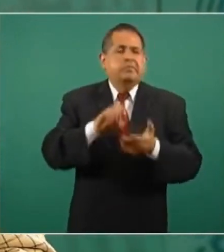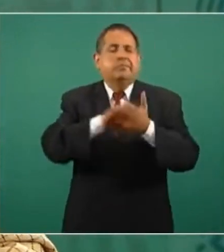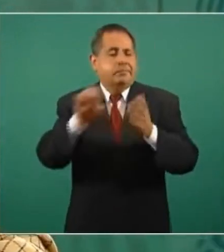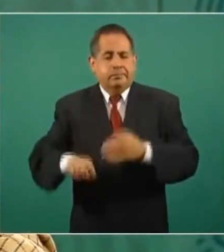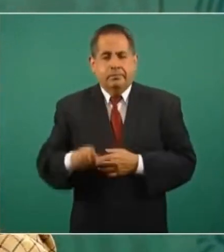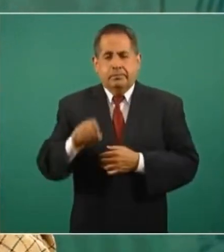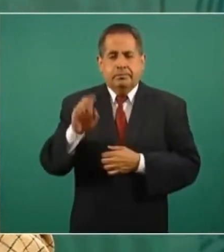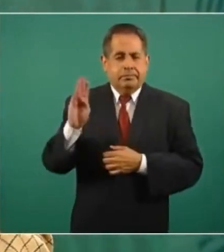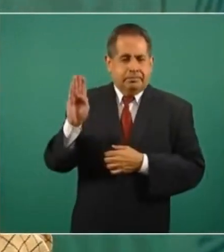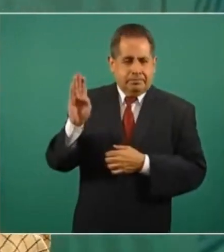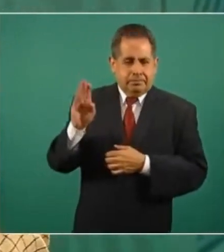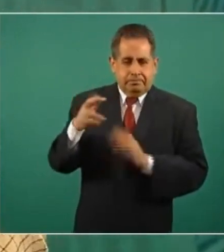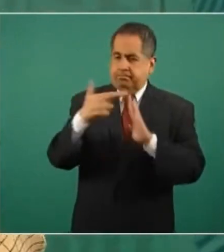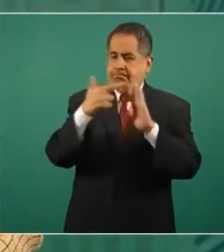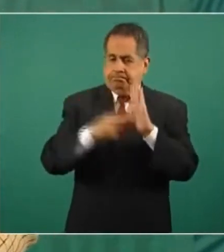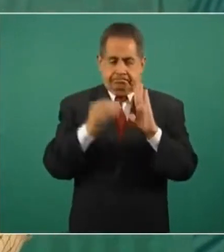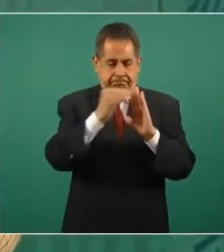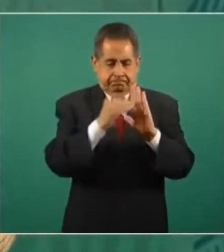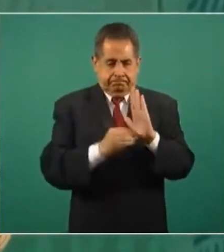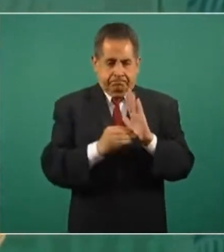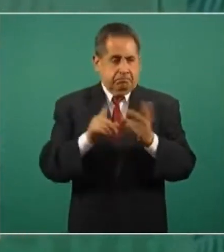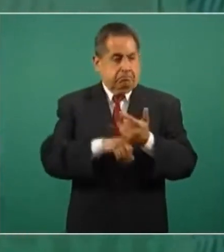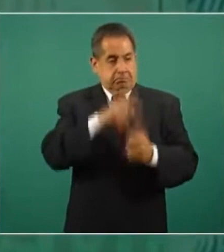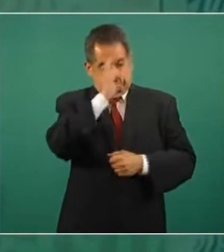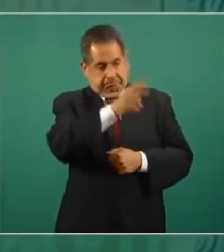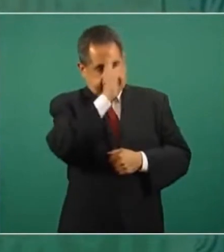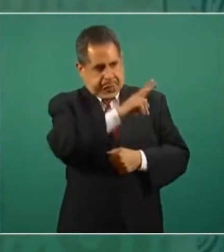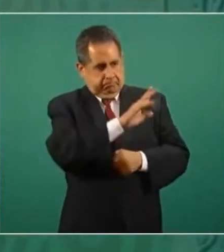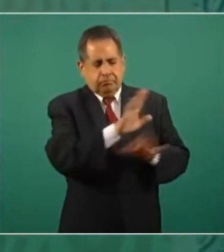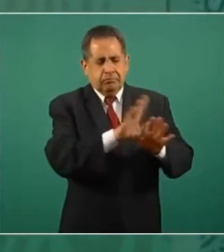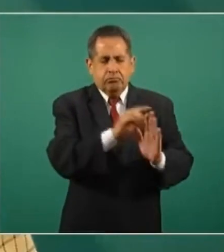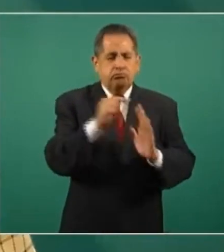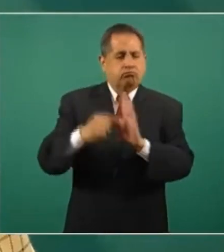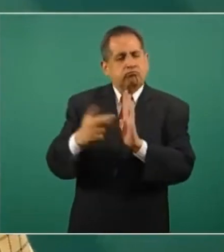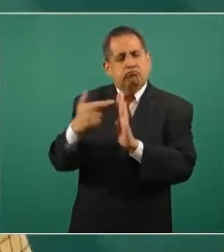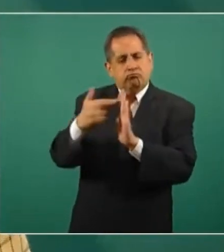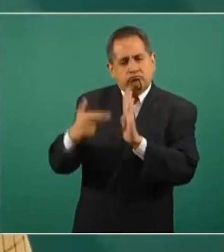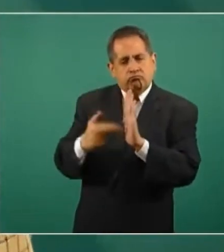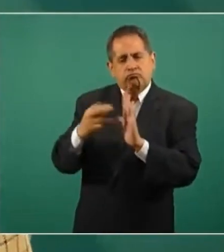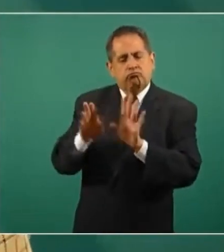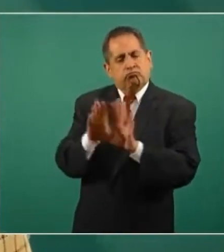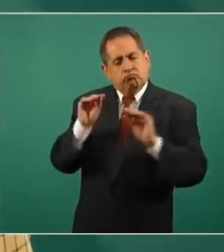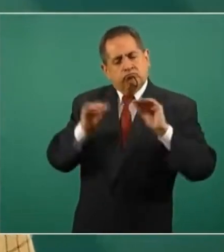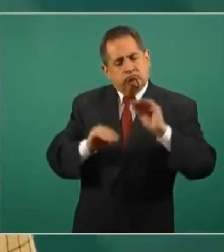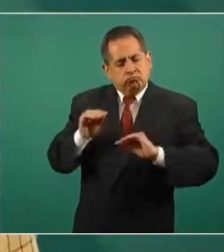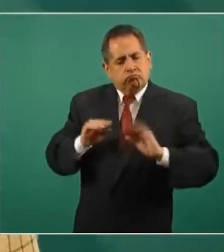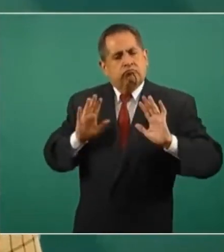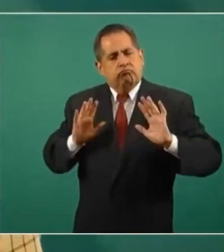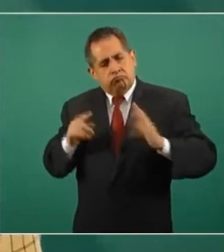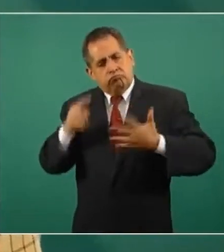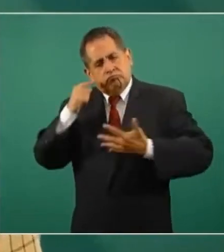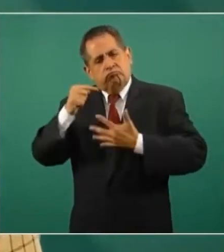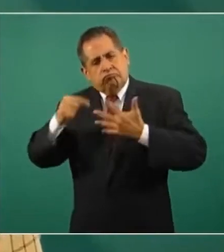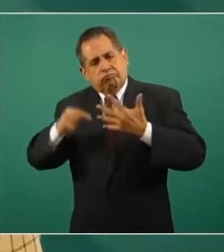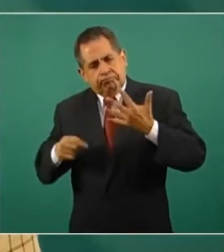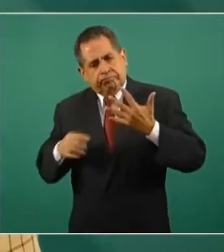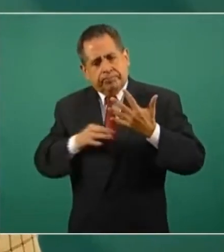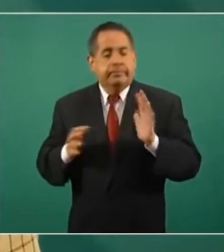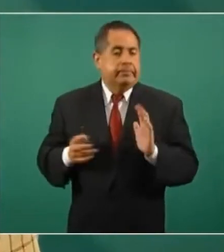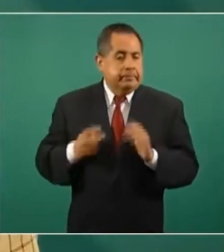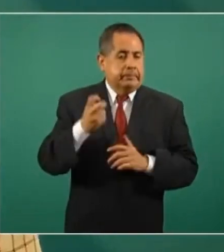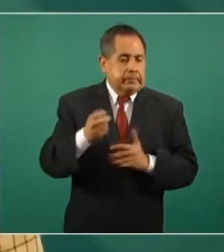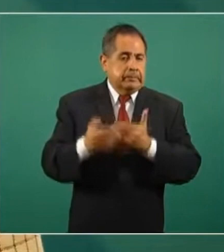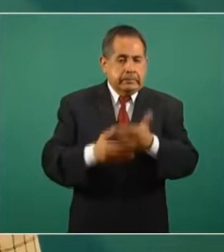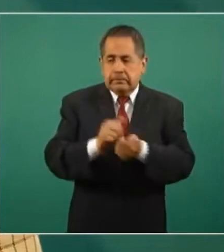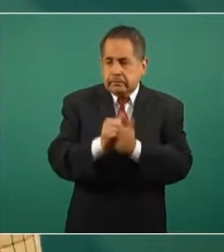ejemplo, la regulación, no la prohibición, la regulación. La regulación en muchos aspectos que tenemos que